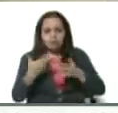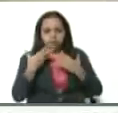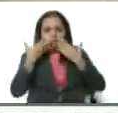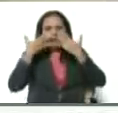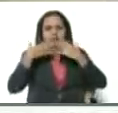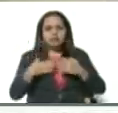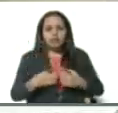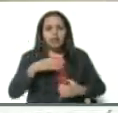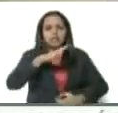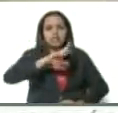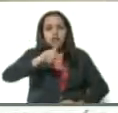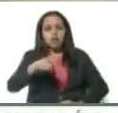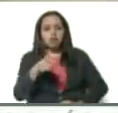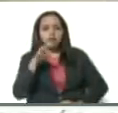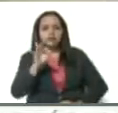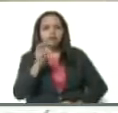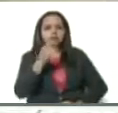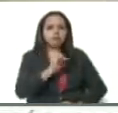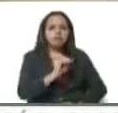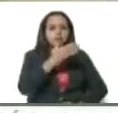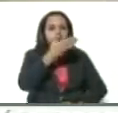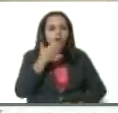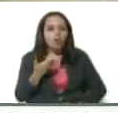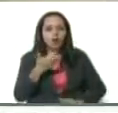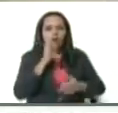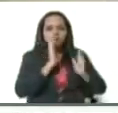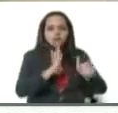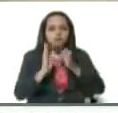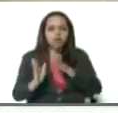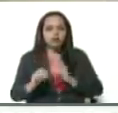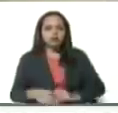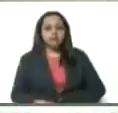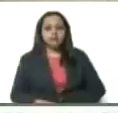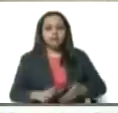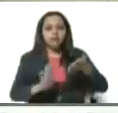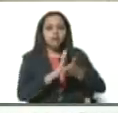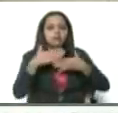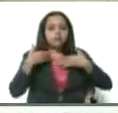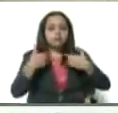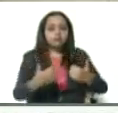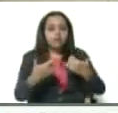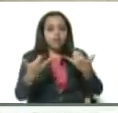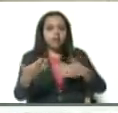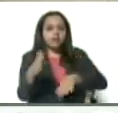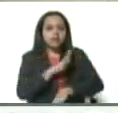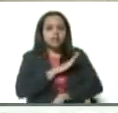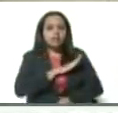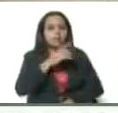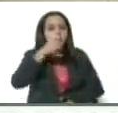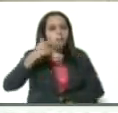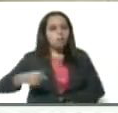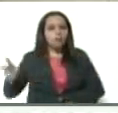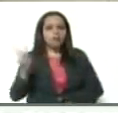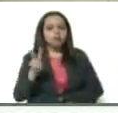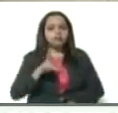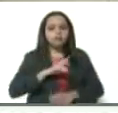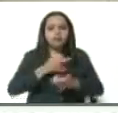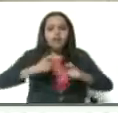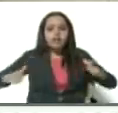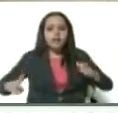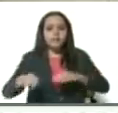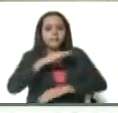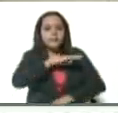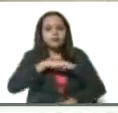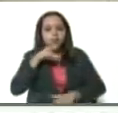.3%, y ahí vamos haciendo, mejorando, perfeccionando el cuadro de salud que ya tenemos del pueblo de Venezuela en general, en la